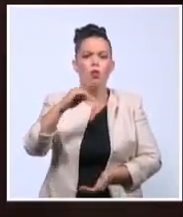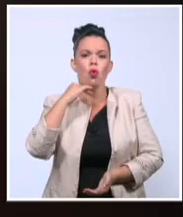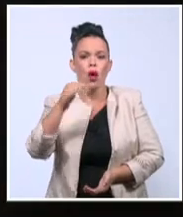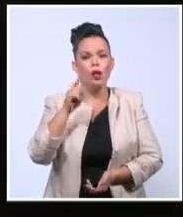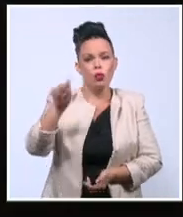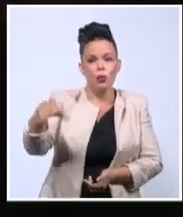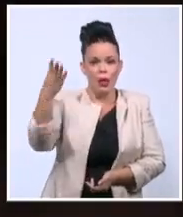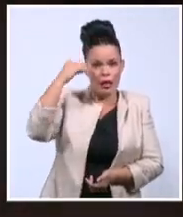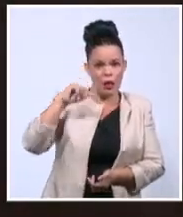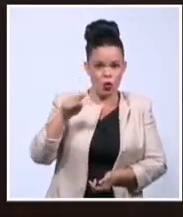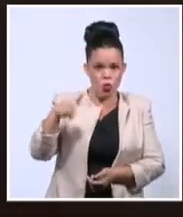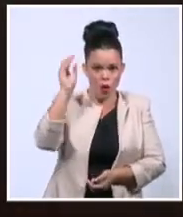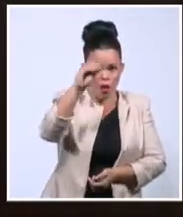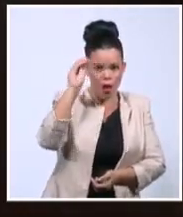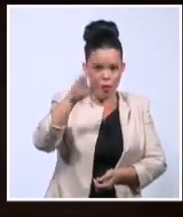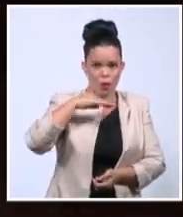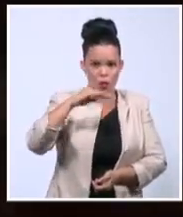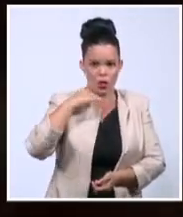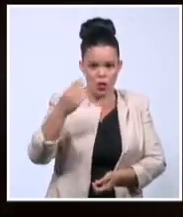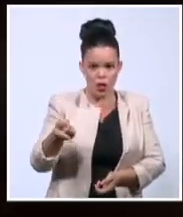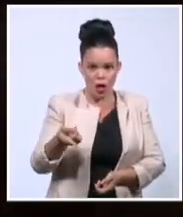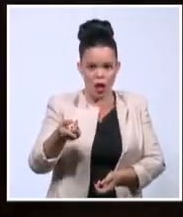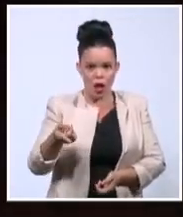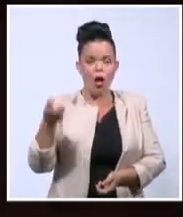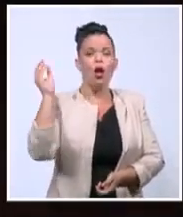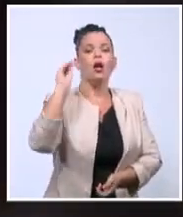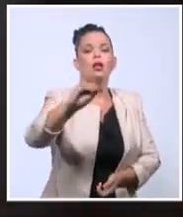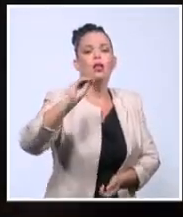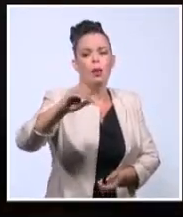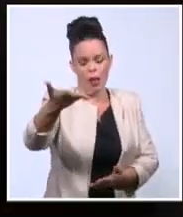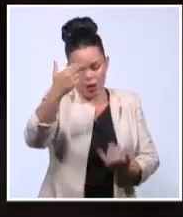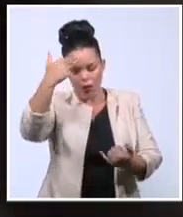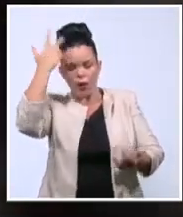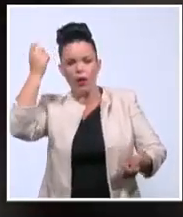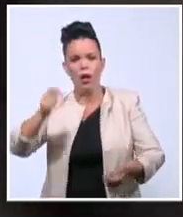a la policía? ¿Dúntale a policía? Sí.